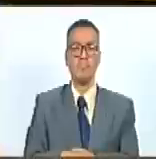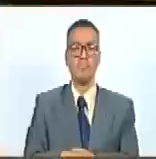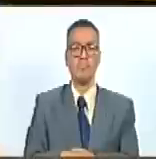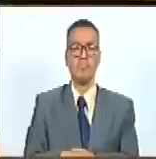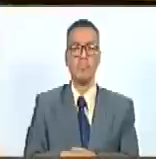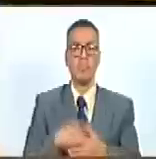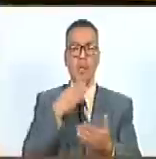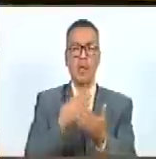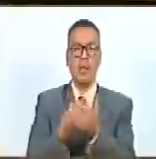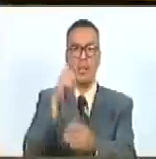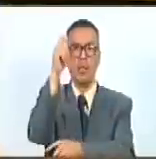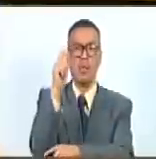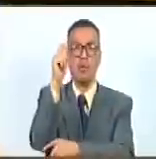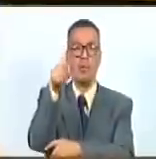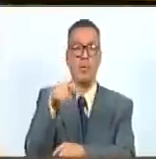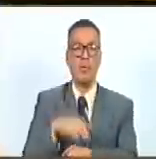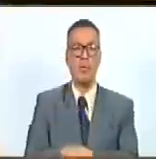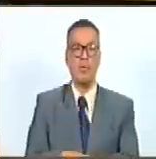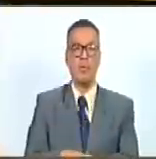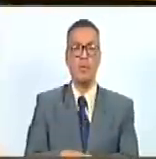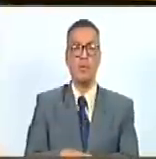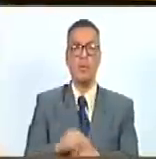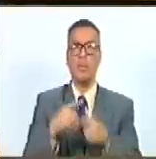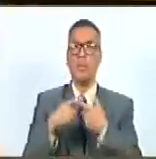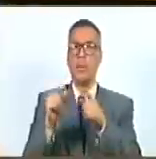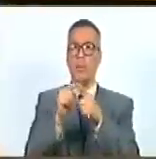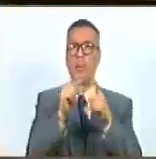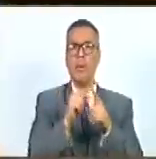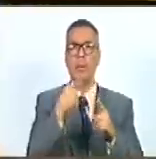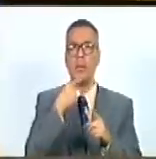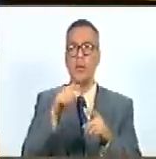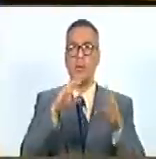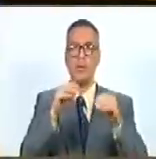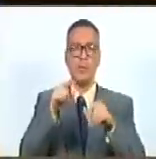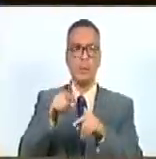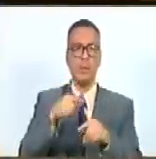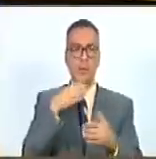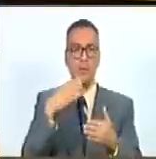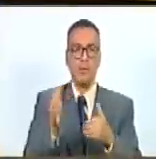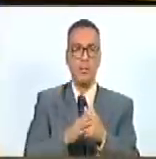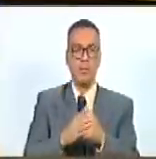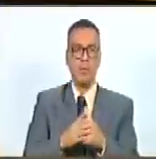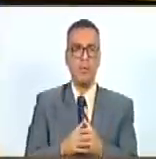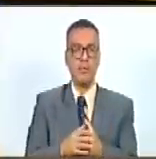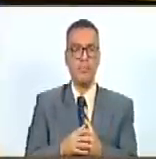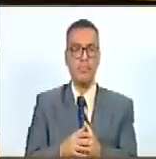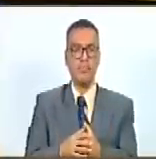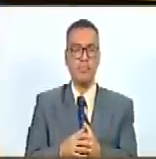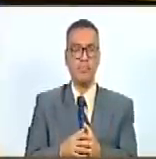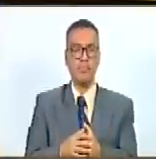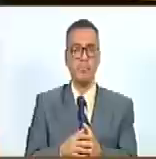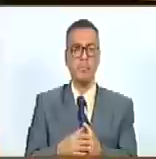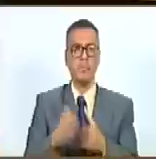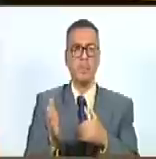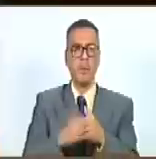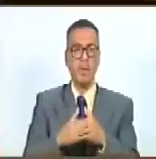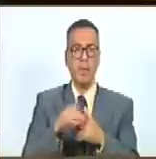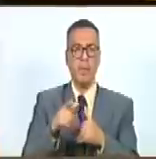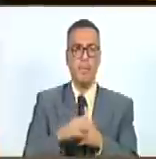gracias diputado nadie más anotado en el derecho de palabra se va a cerrar se va a cerrar